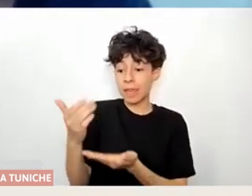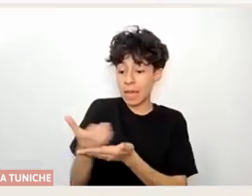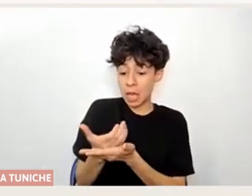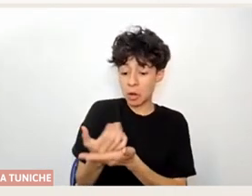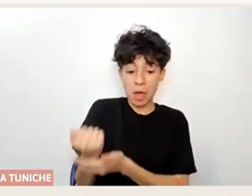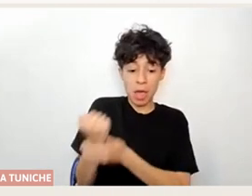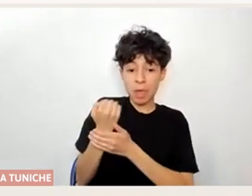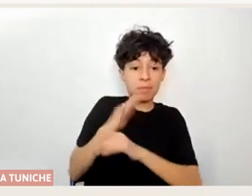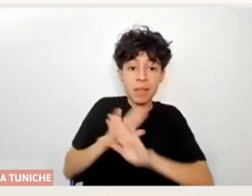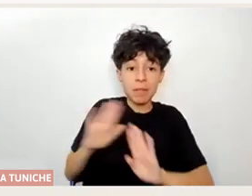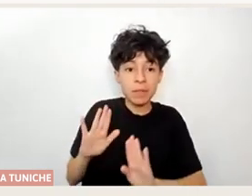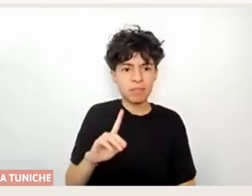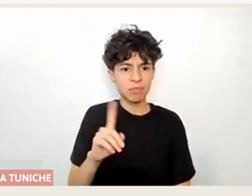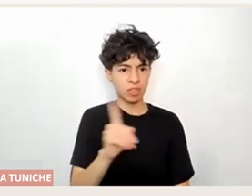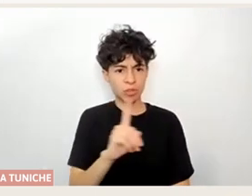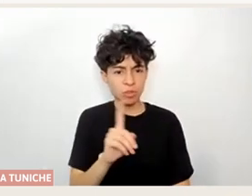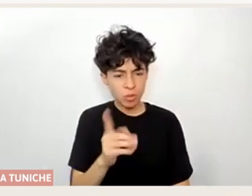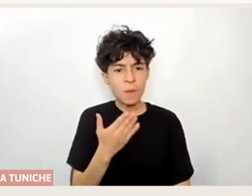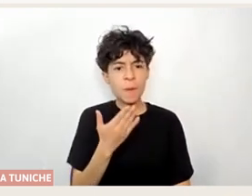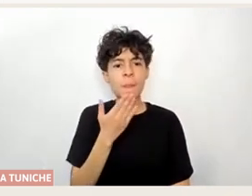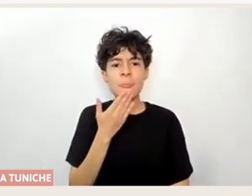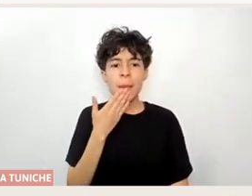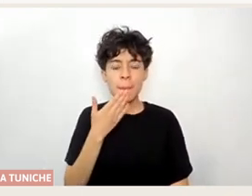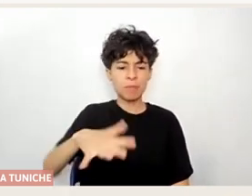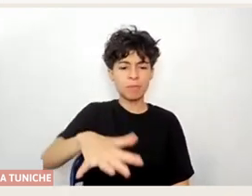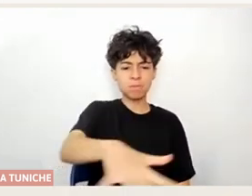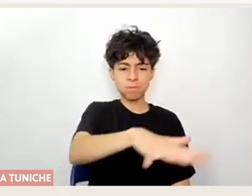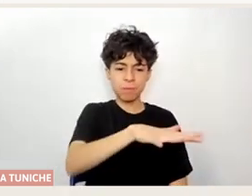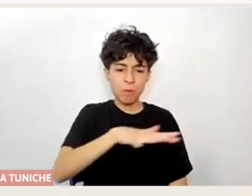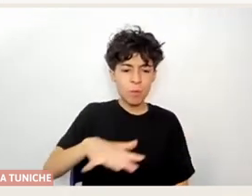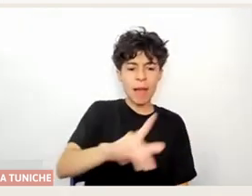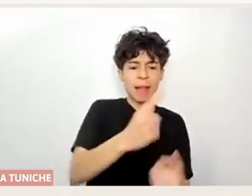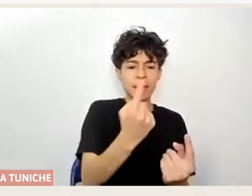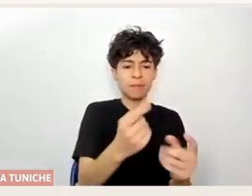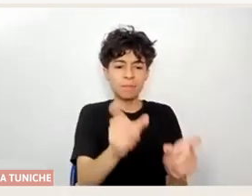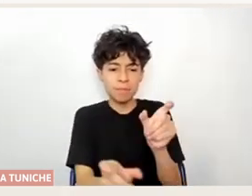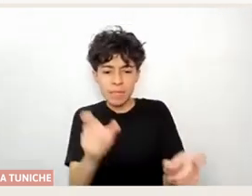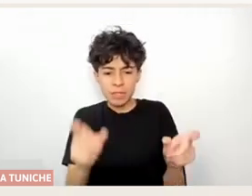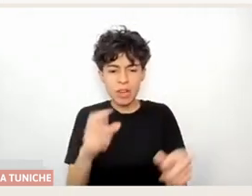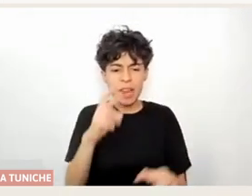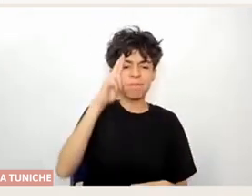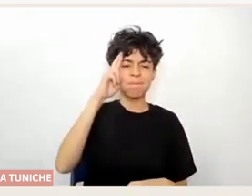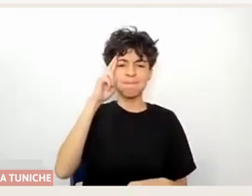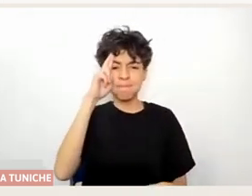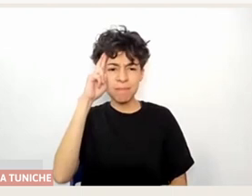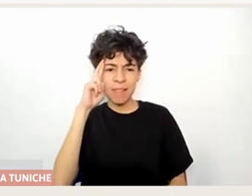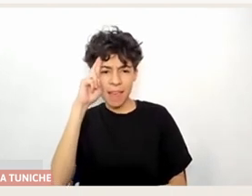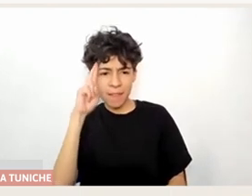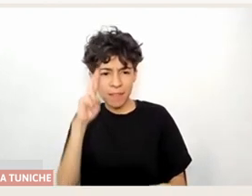convicción de que es importante tener espacios reflexivos, espacios que